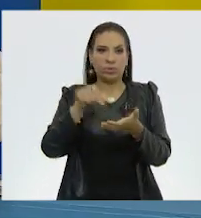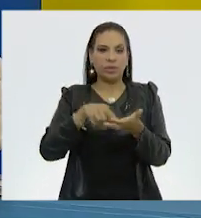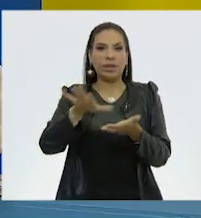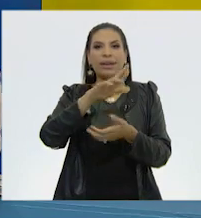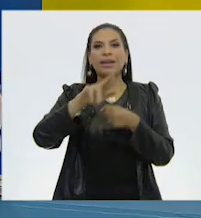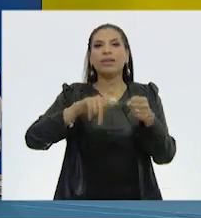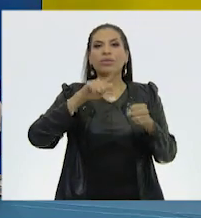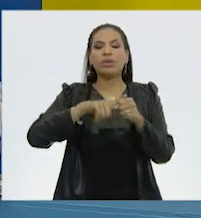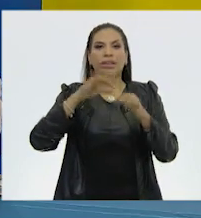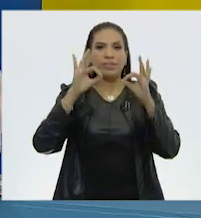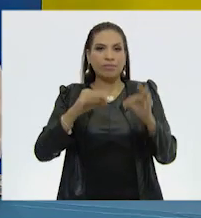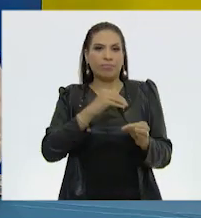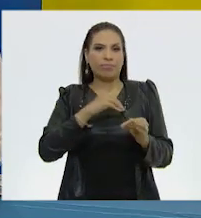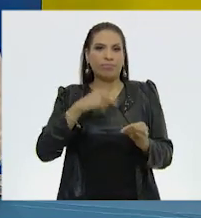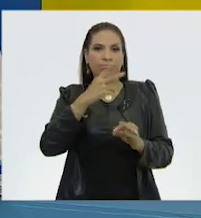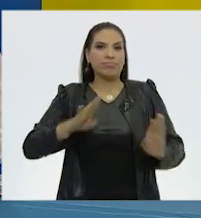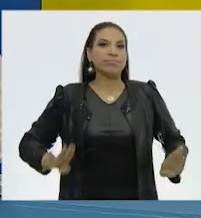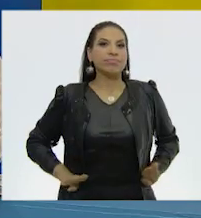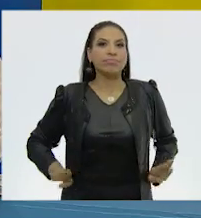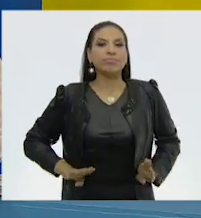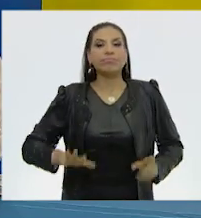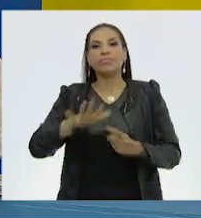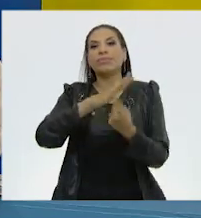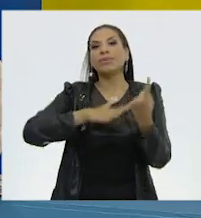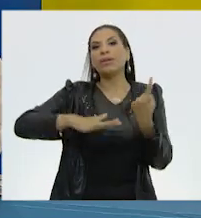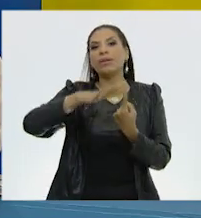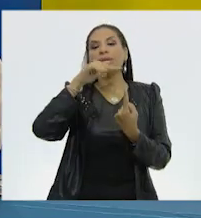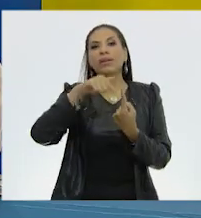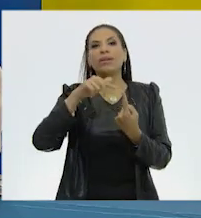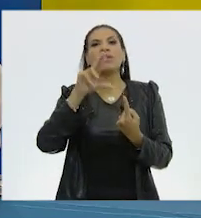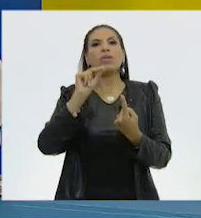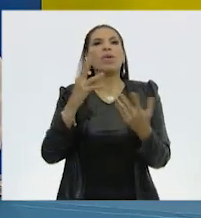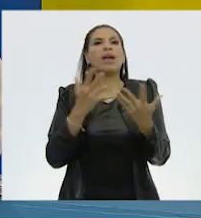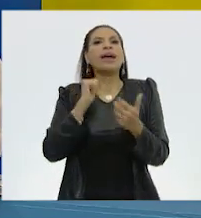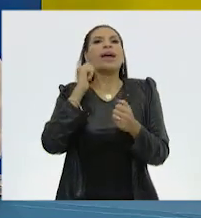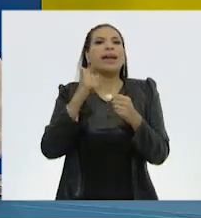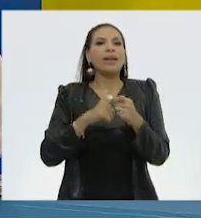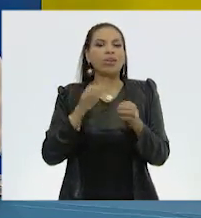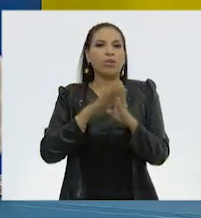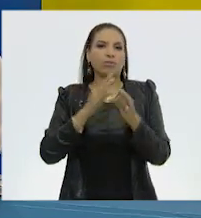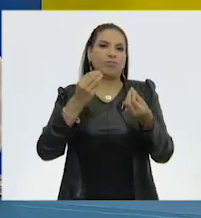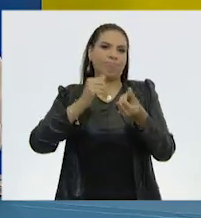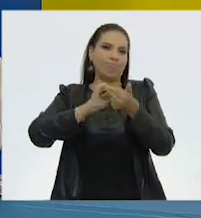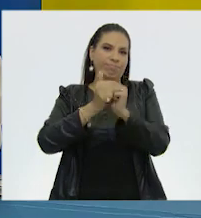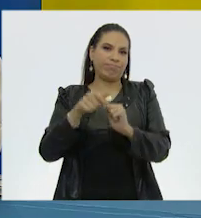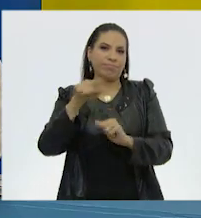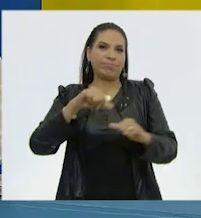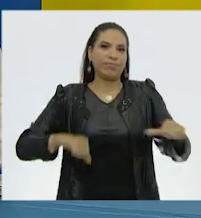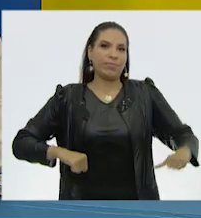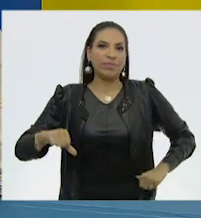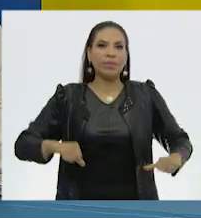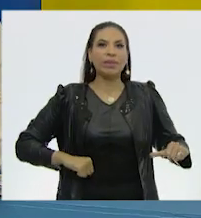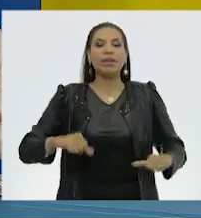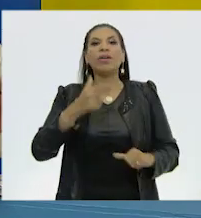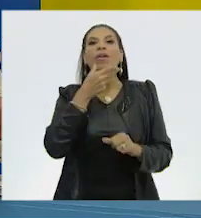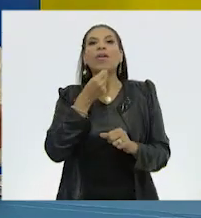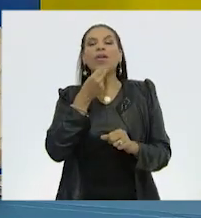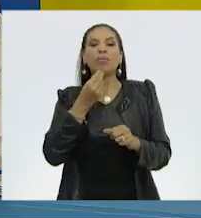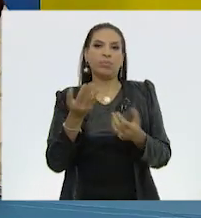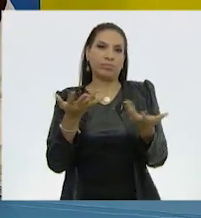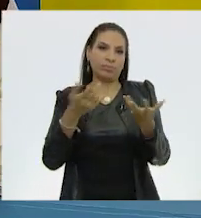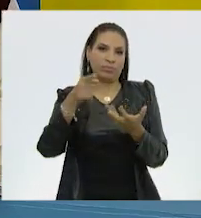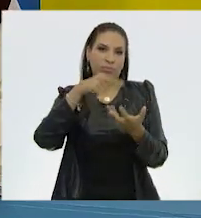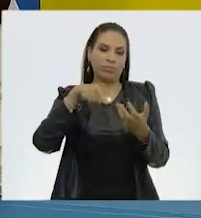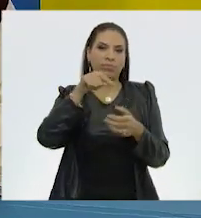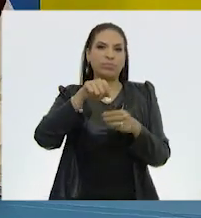natural que cumpla con características ambientales y que no hayan sido alteradas por la actividad del ser humano. Es decir,